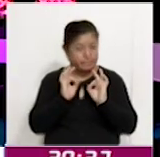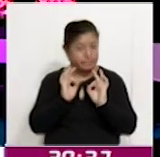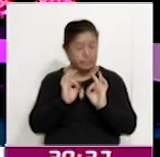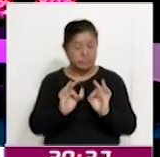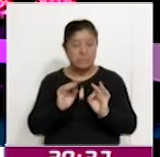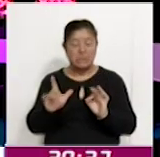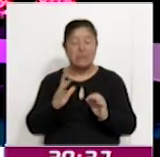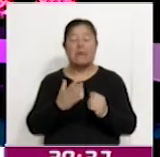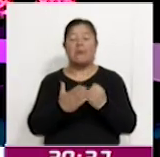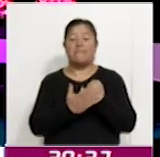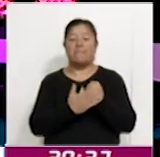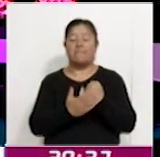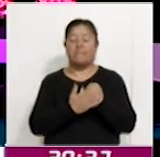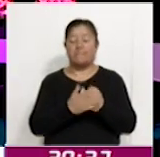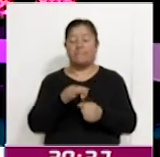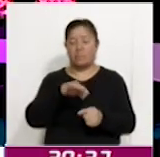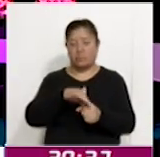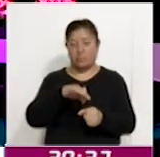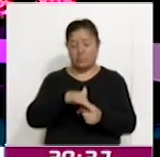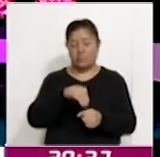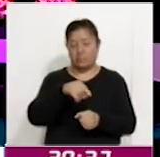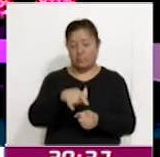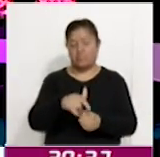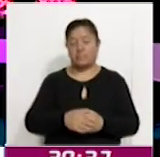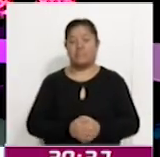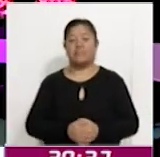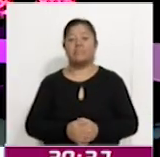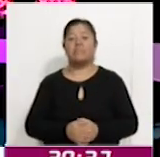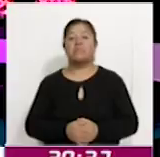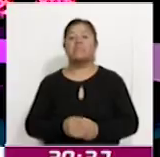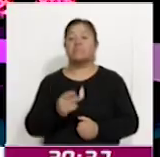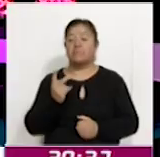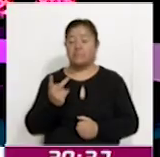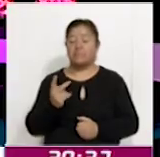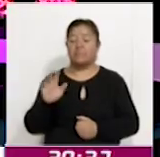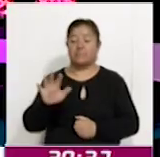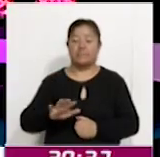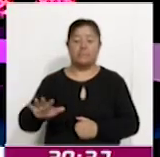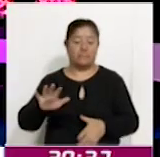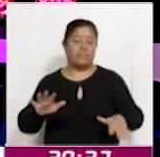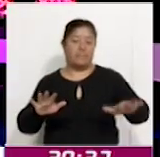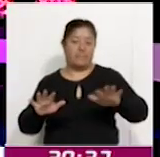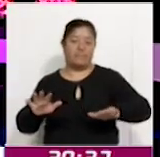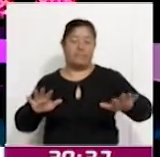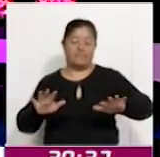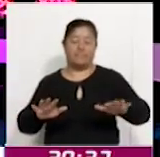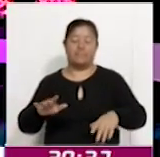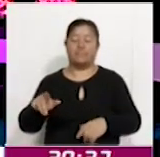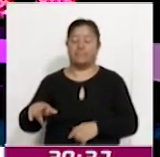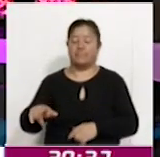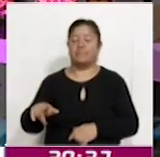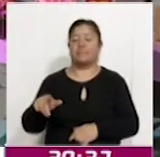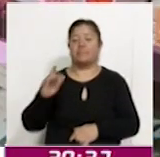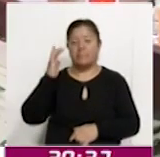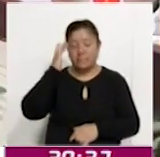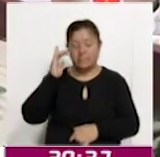24 de noviembre en Tecopilco y la comunidad de Capulac, perteneciente al municipio de Tetla de la Solidaridad.